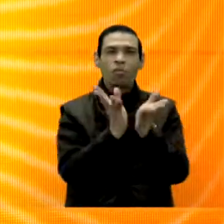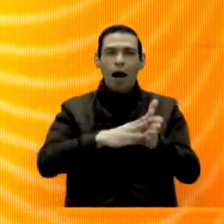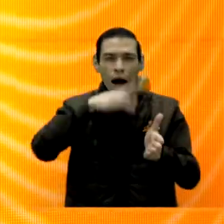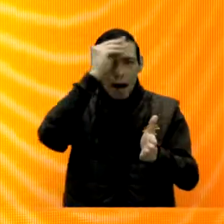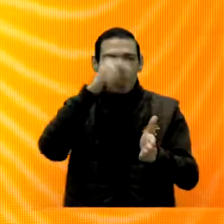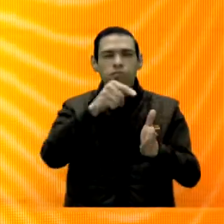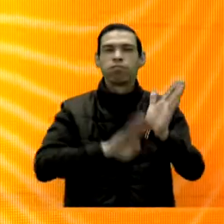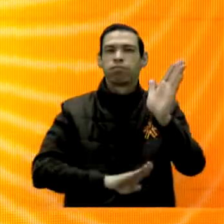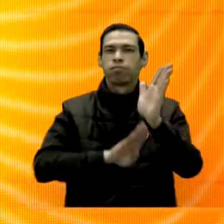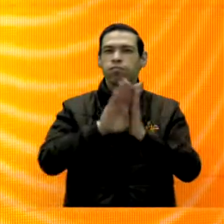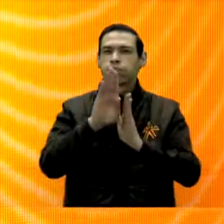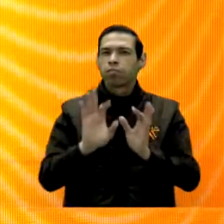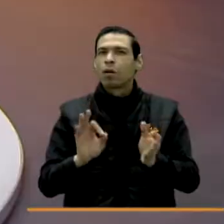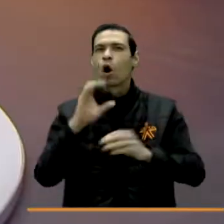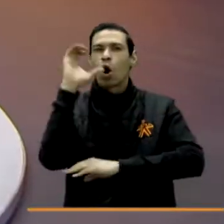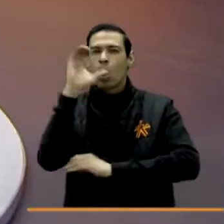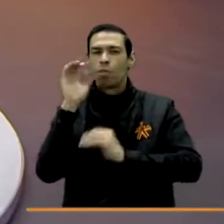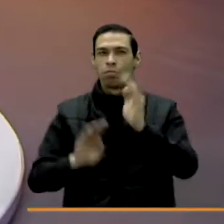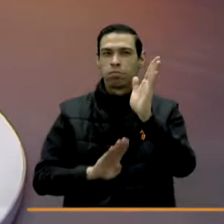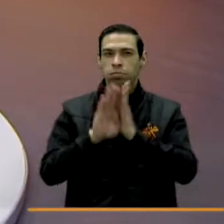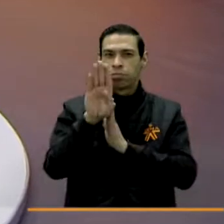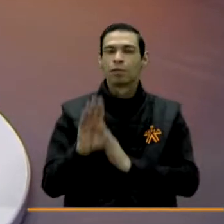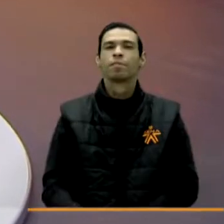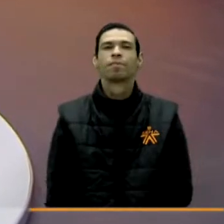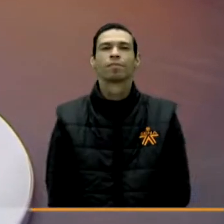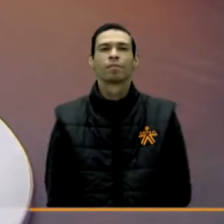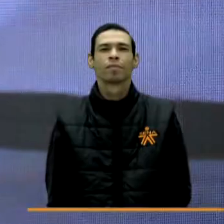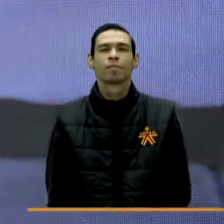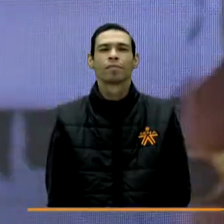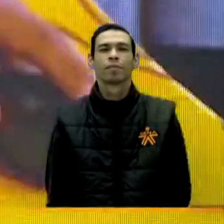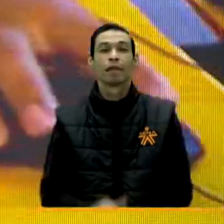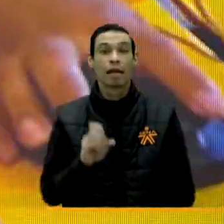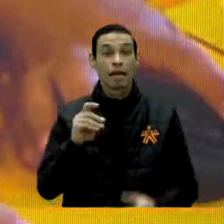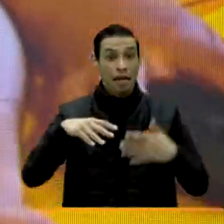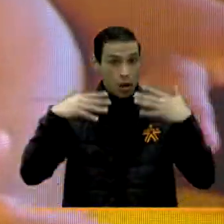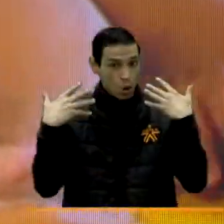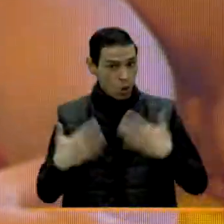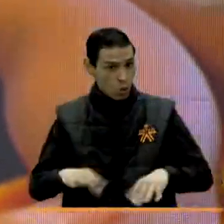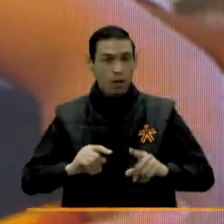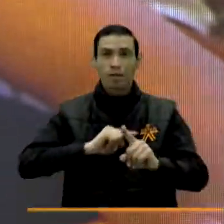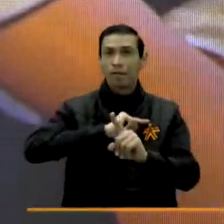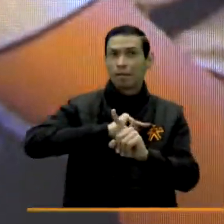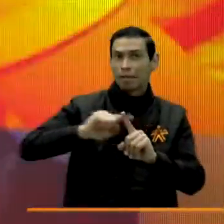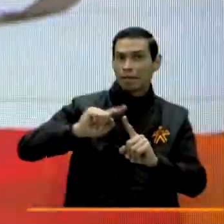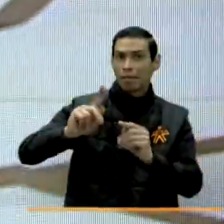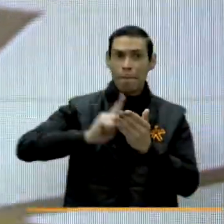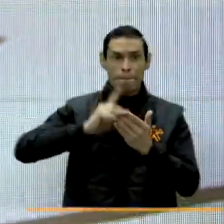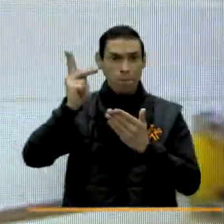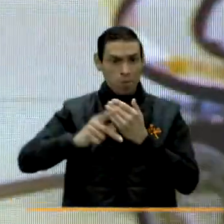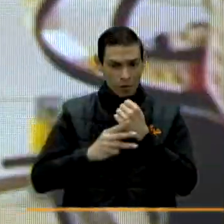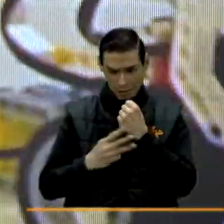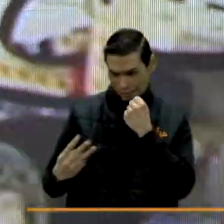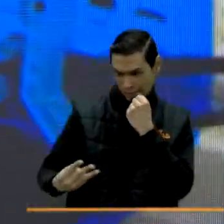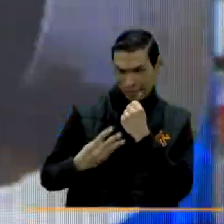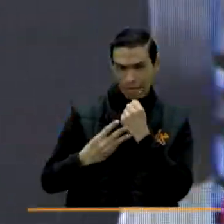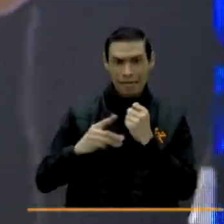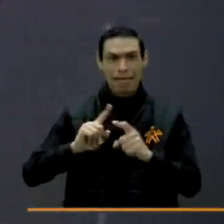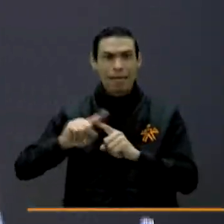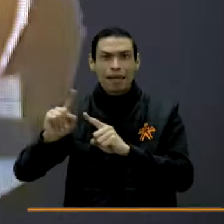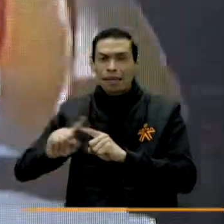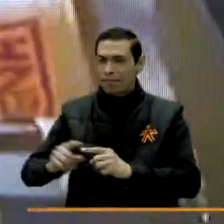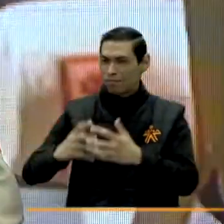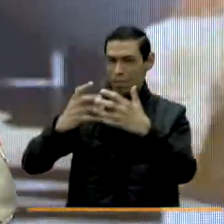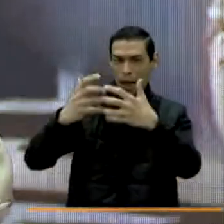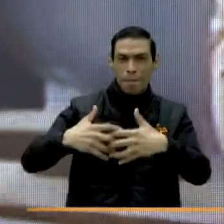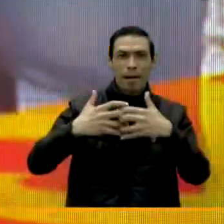que necesita este país. Adriana, ¿qué cantidad de proyectos tiene el CENA con diferentes empresas y de todos los sectores?